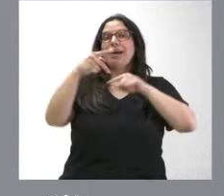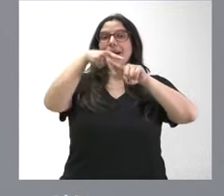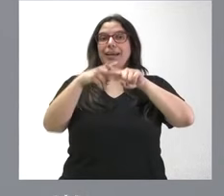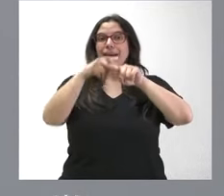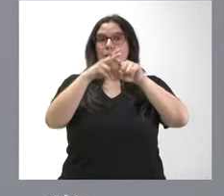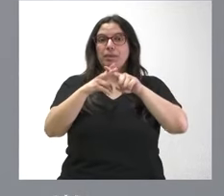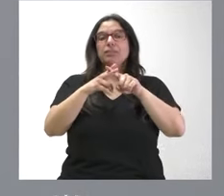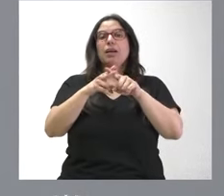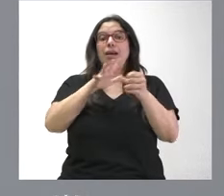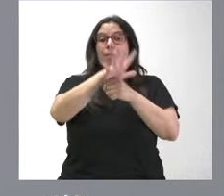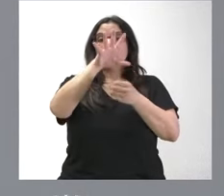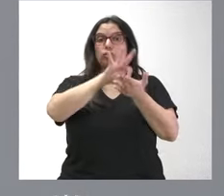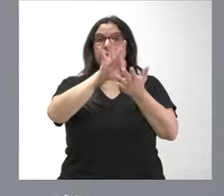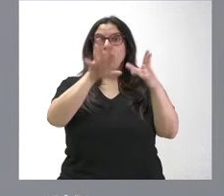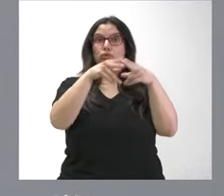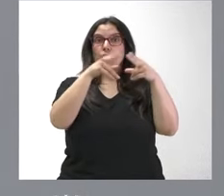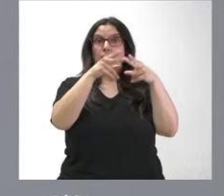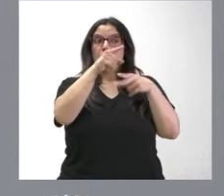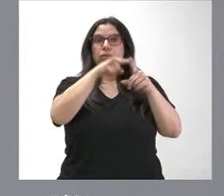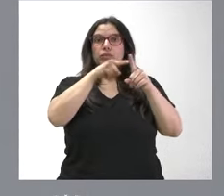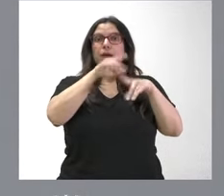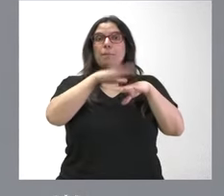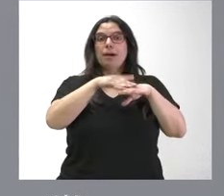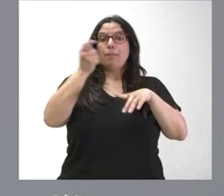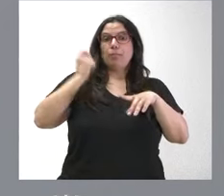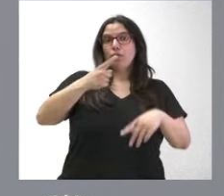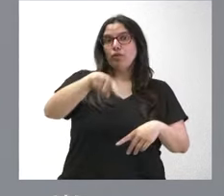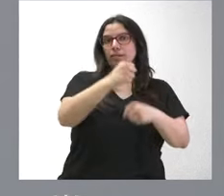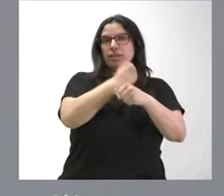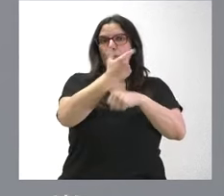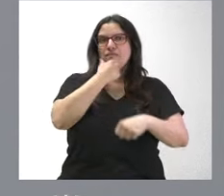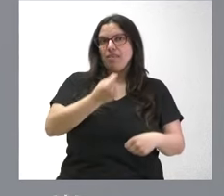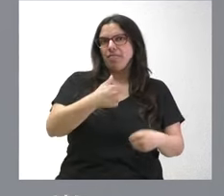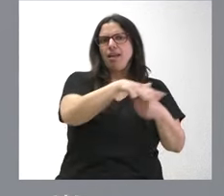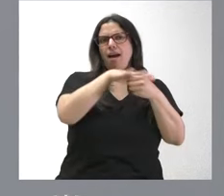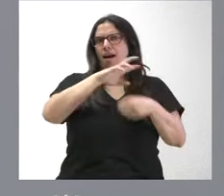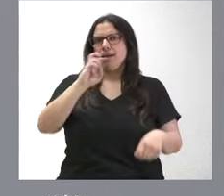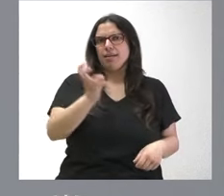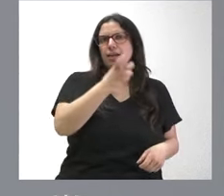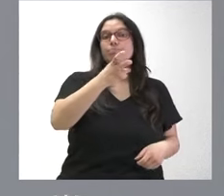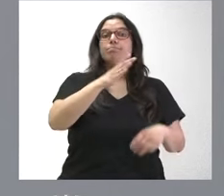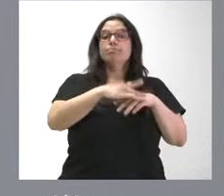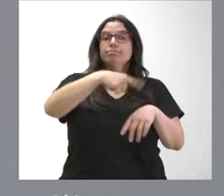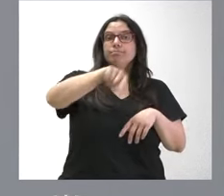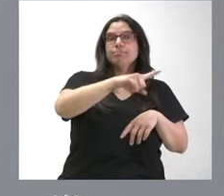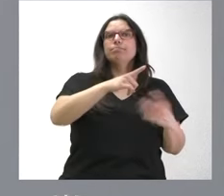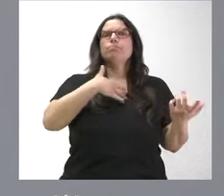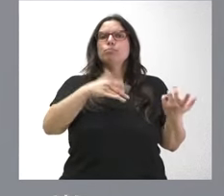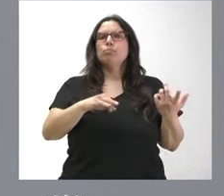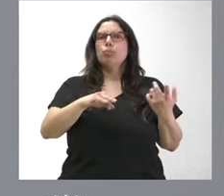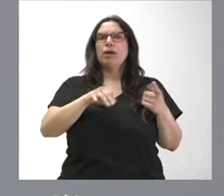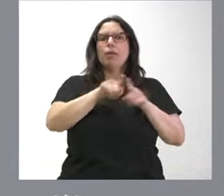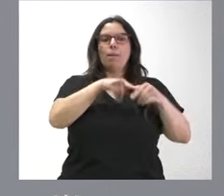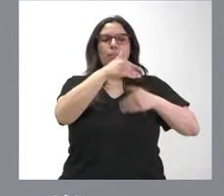en el ámbito de los servicios sociales que va a facilitar el trabajo de los profesionales en varias áreas para que puedan desarrollar todos los